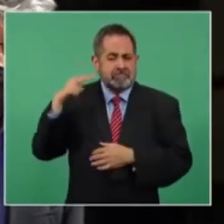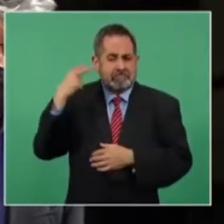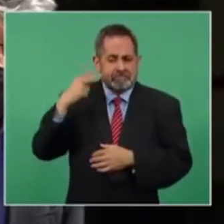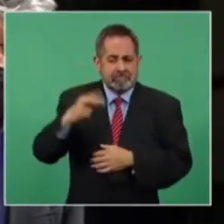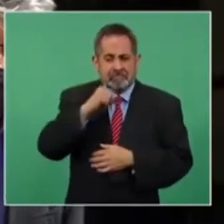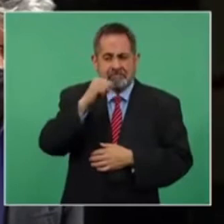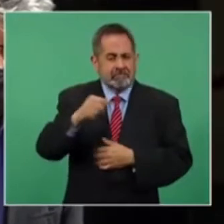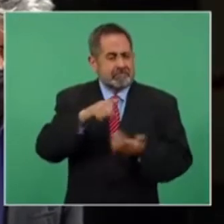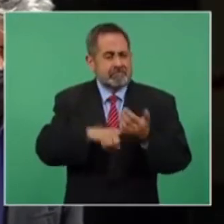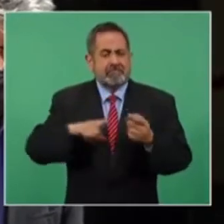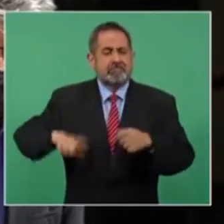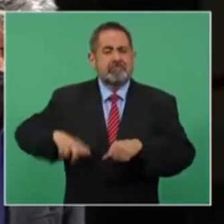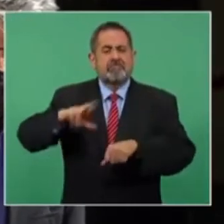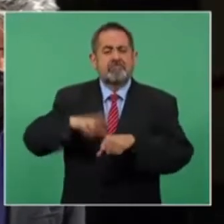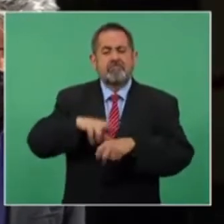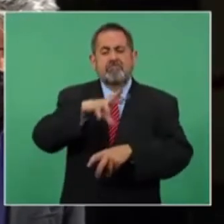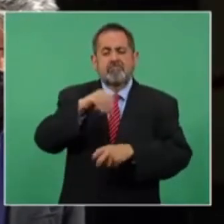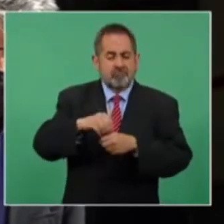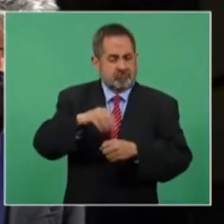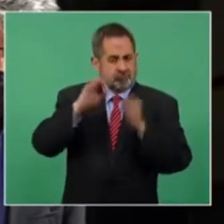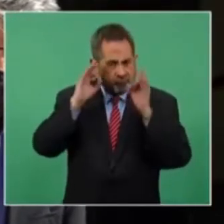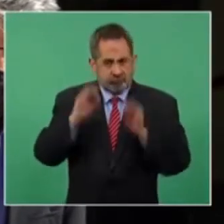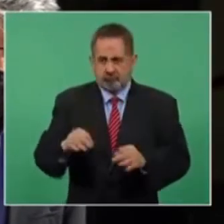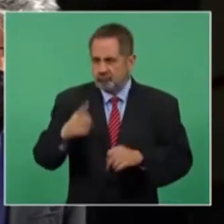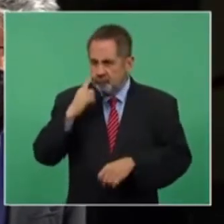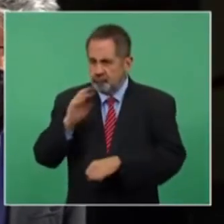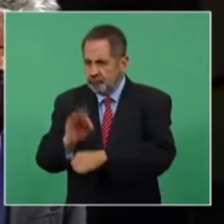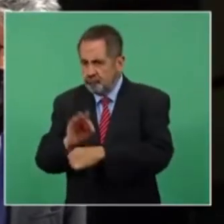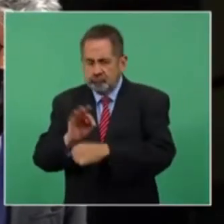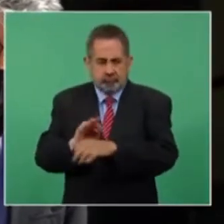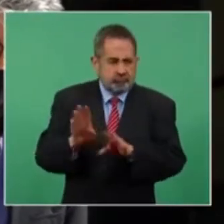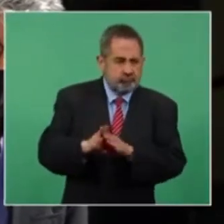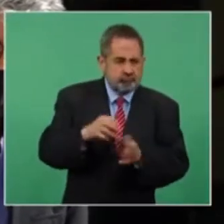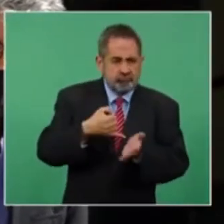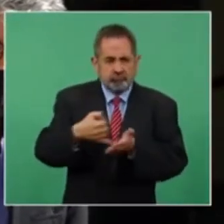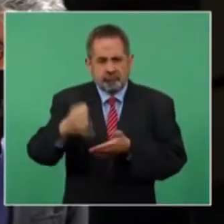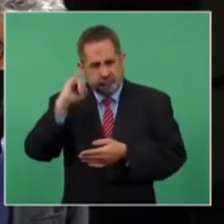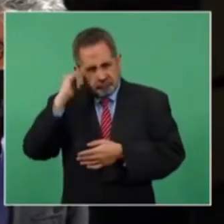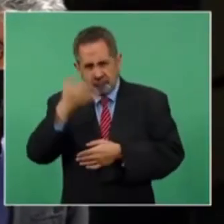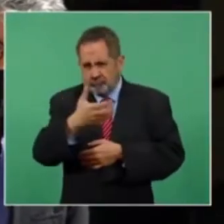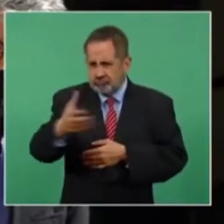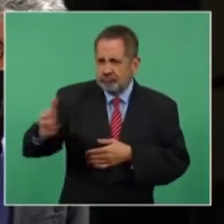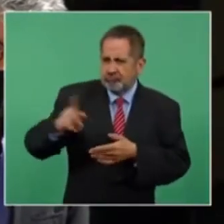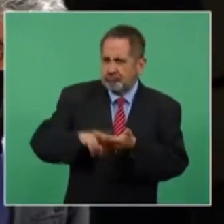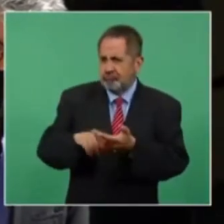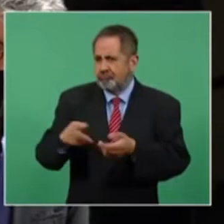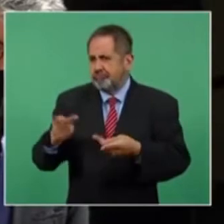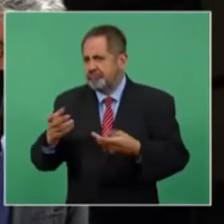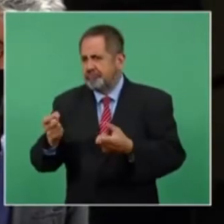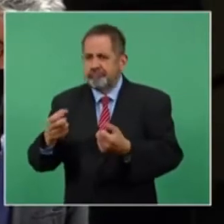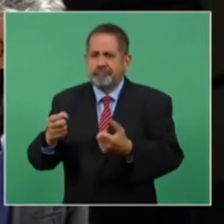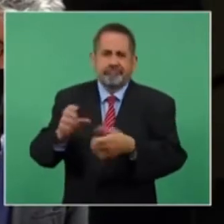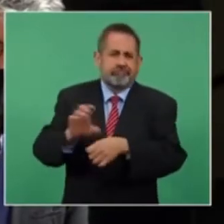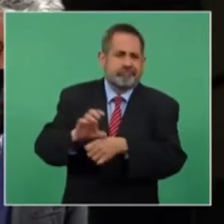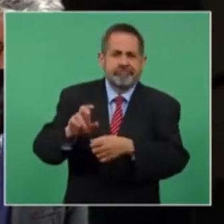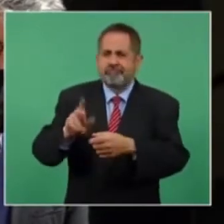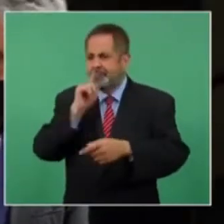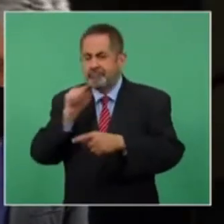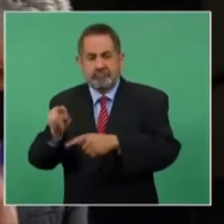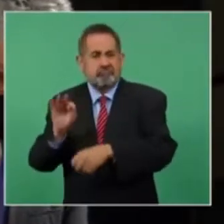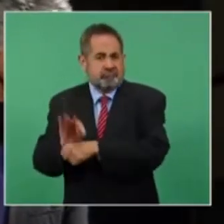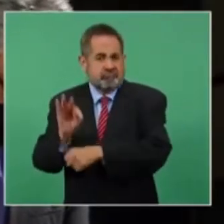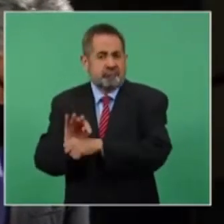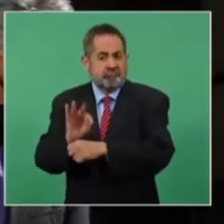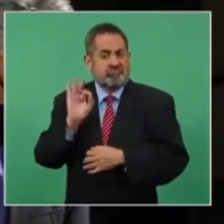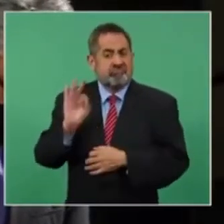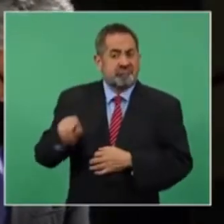vivido un gobernador que de verdad se preocupara por el campesino, por el lechero, por el que vende pollos o huevos, porque es la parte